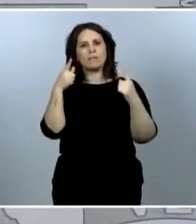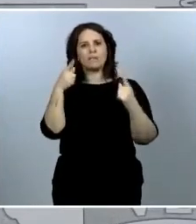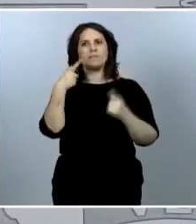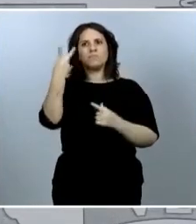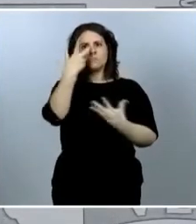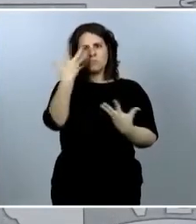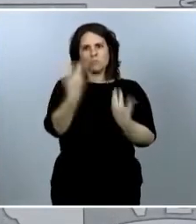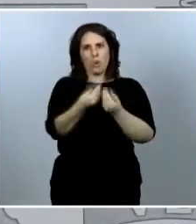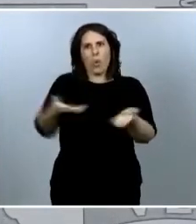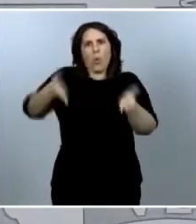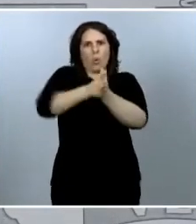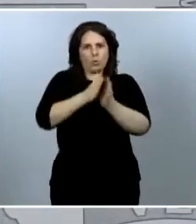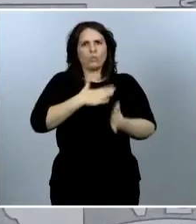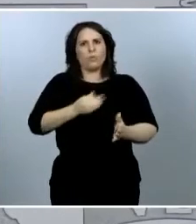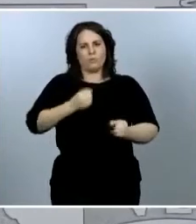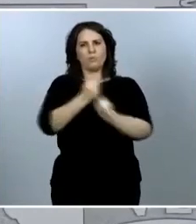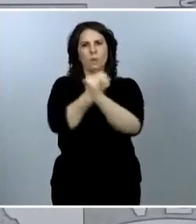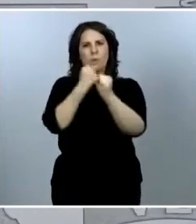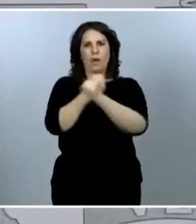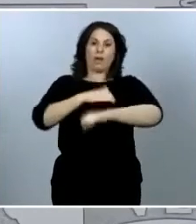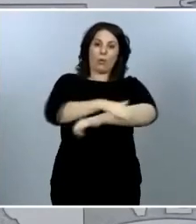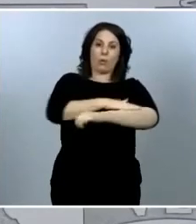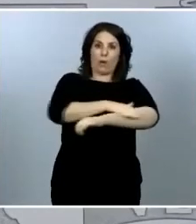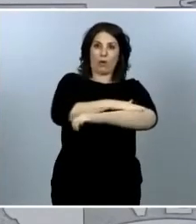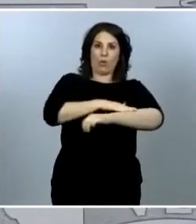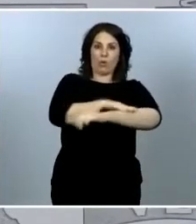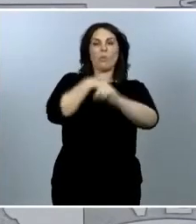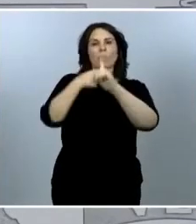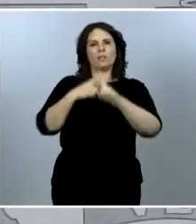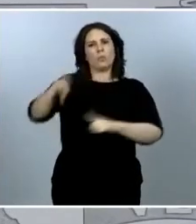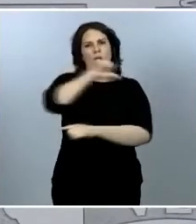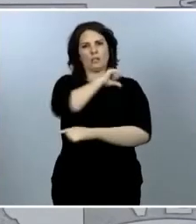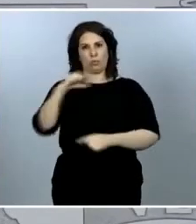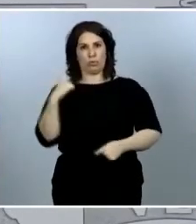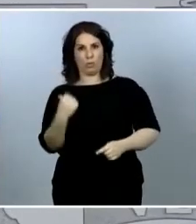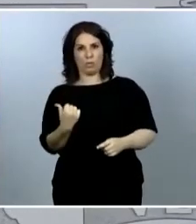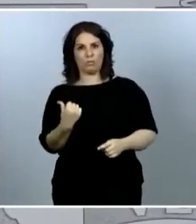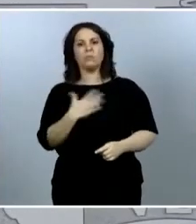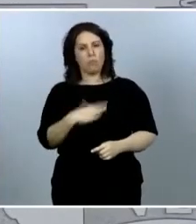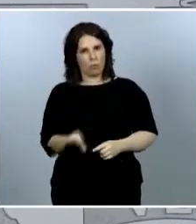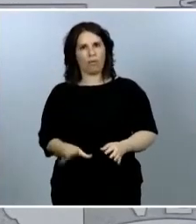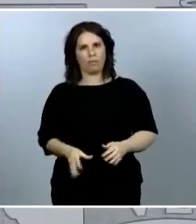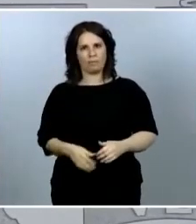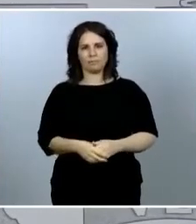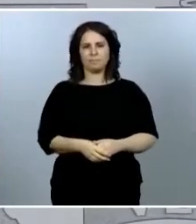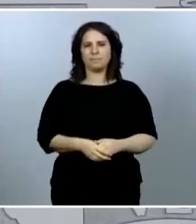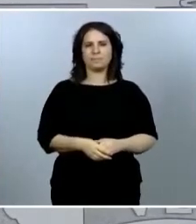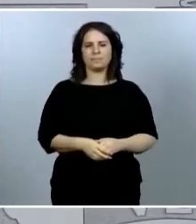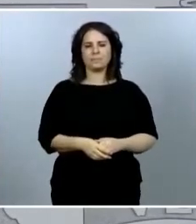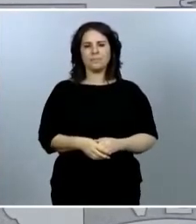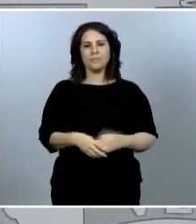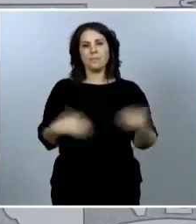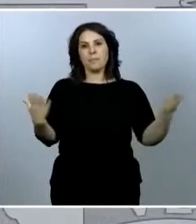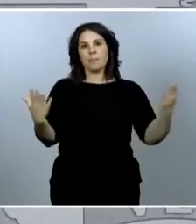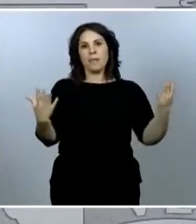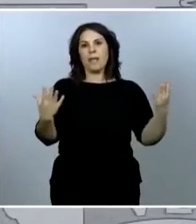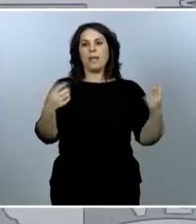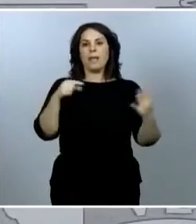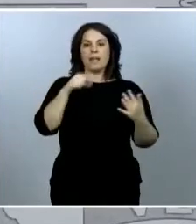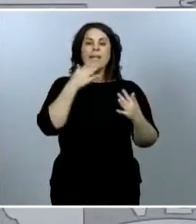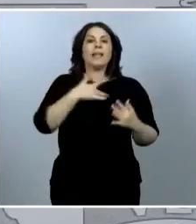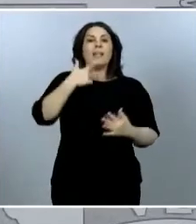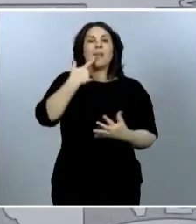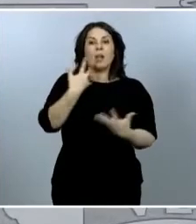España y las comunidades autónomas, los gobiernos autonómicos. Eso a veces significa coincidir, como hemos coincidido,